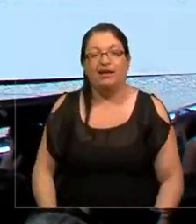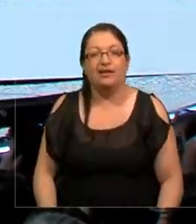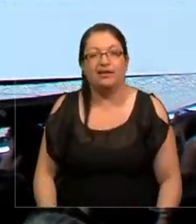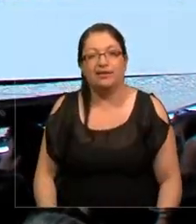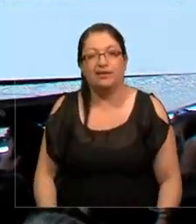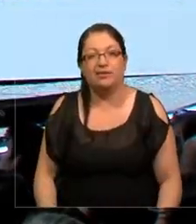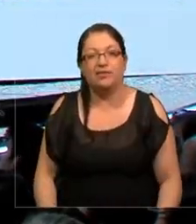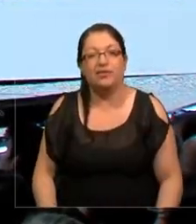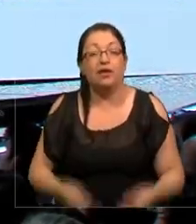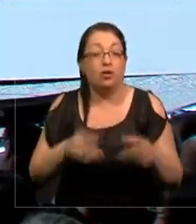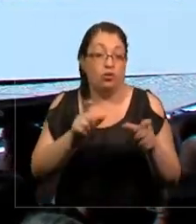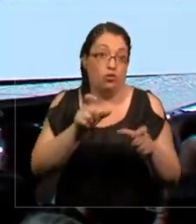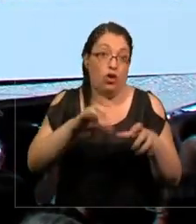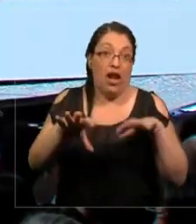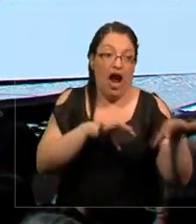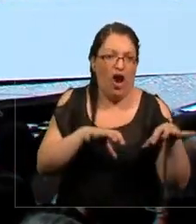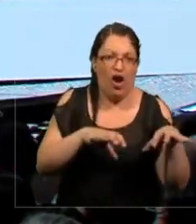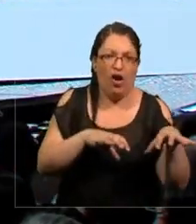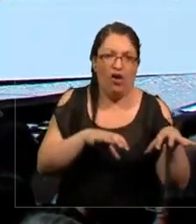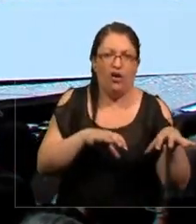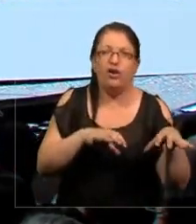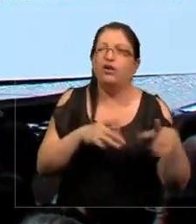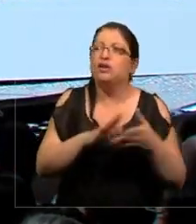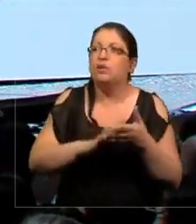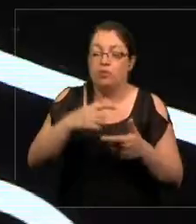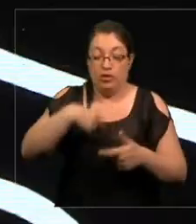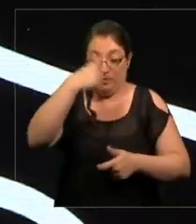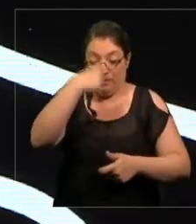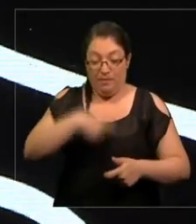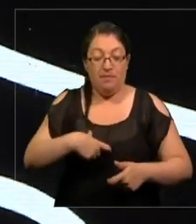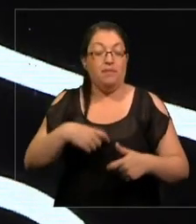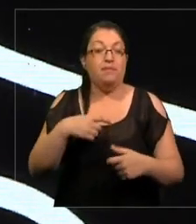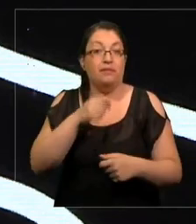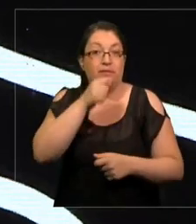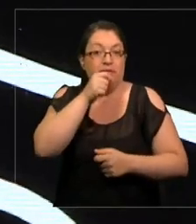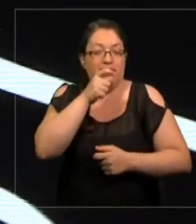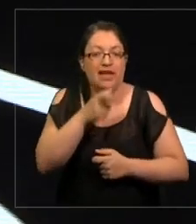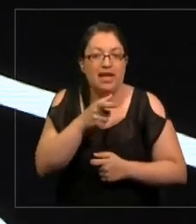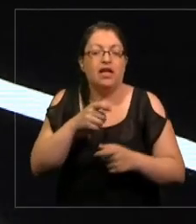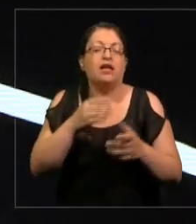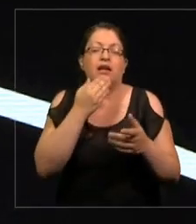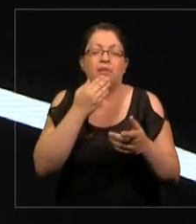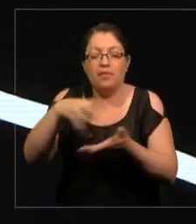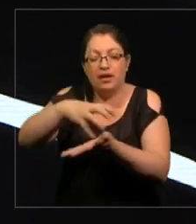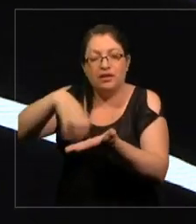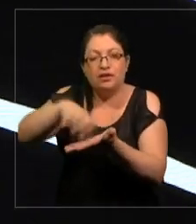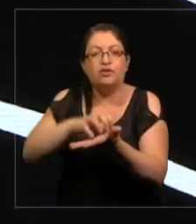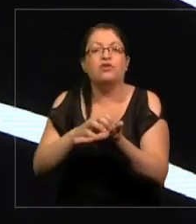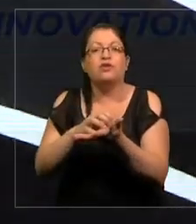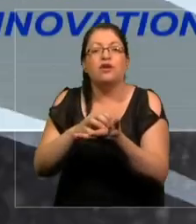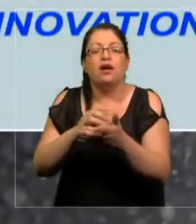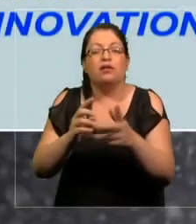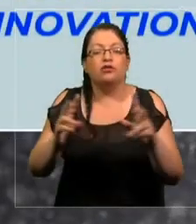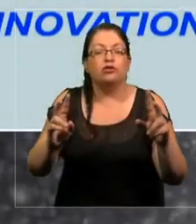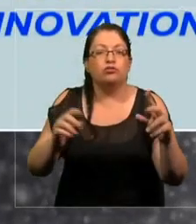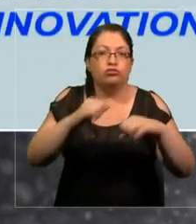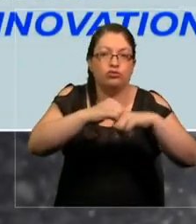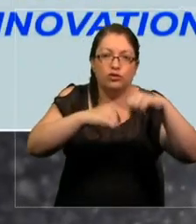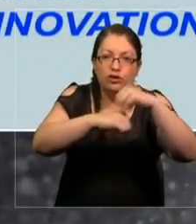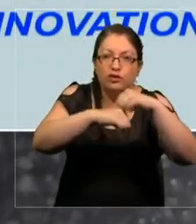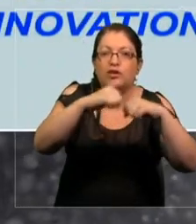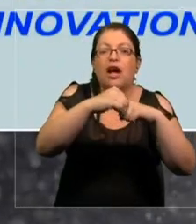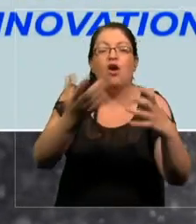de su aspecto físico, su metabolismo, su energía, su infraestructura, con el intercambio de